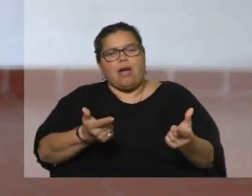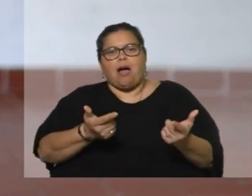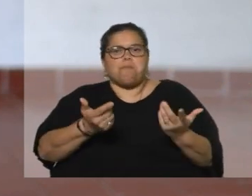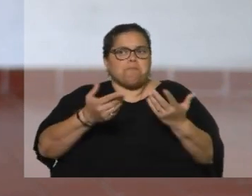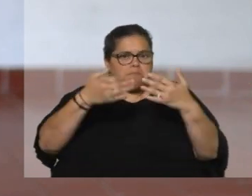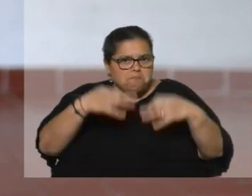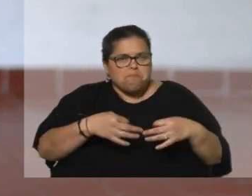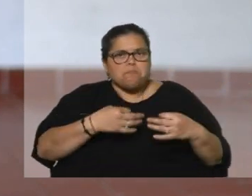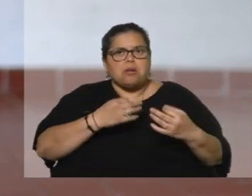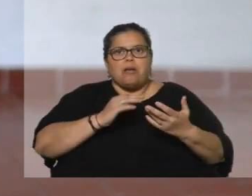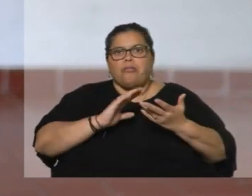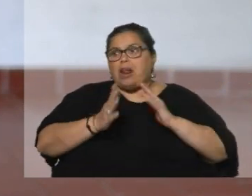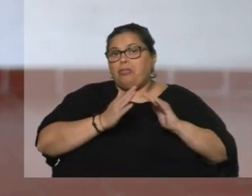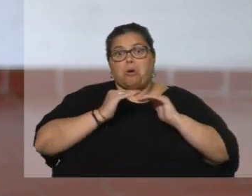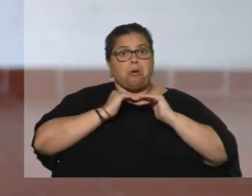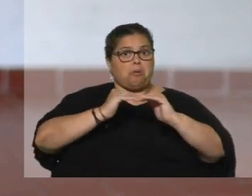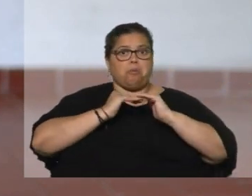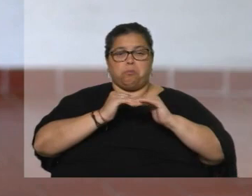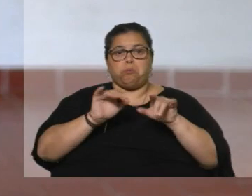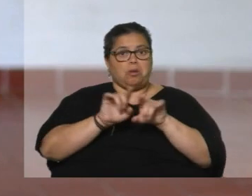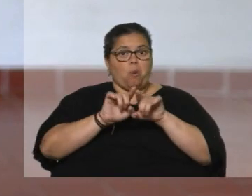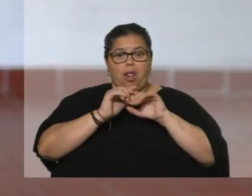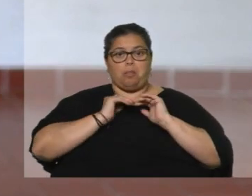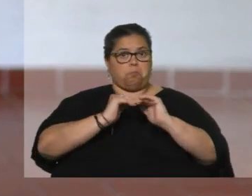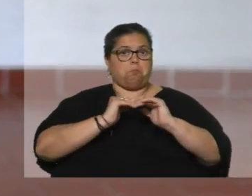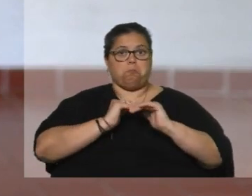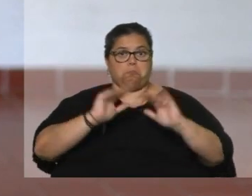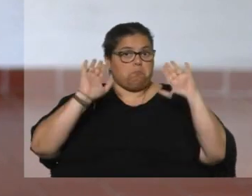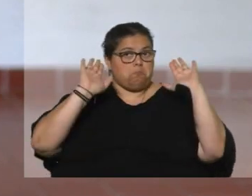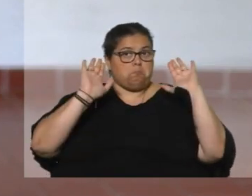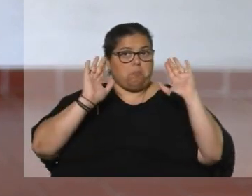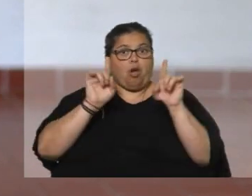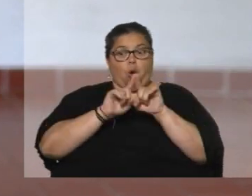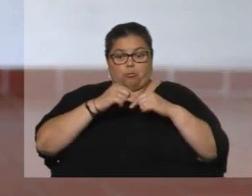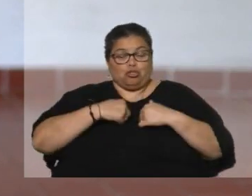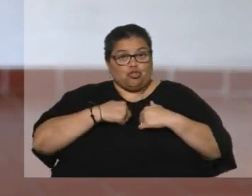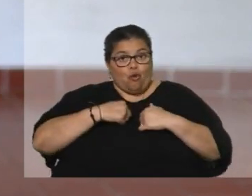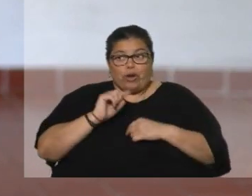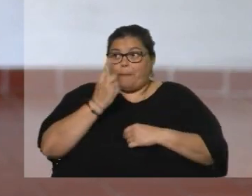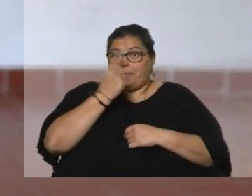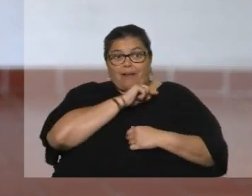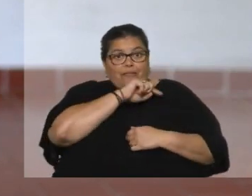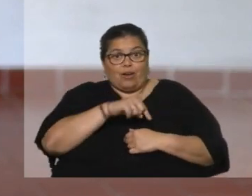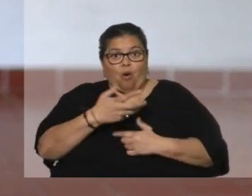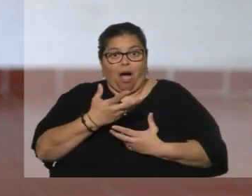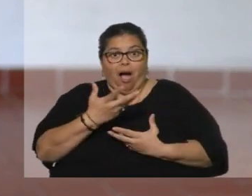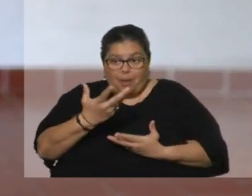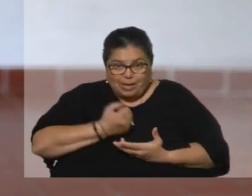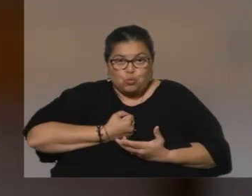par, como si fuera uno mismo el que viene acá a buscar ayuda.